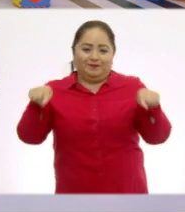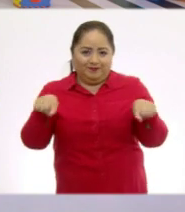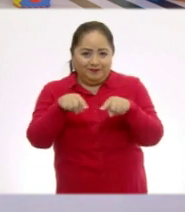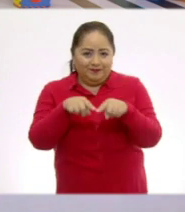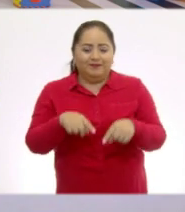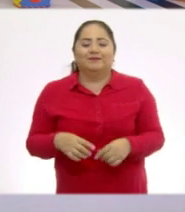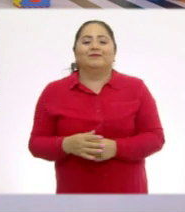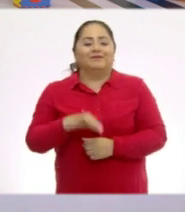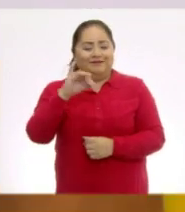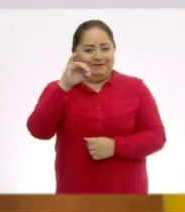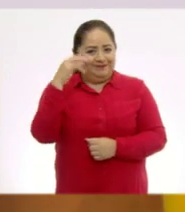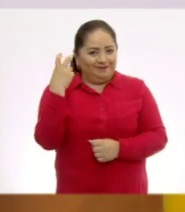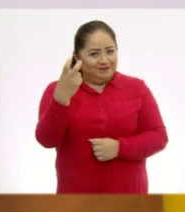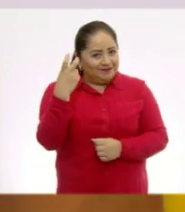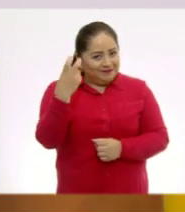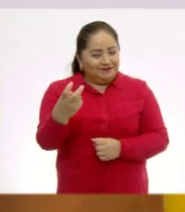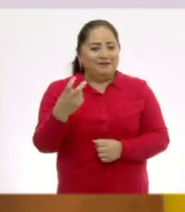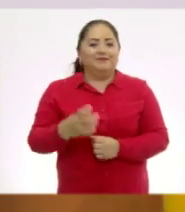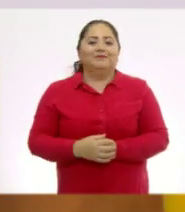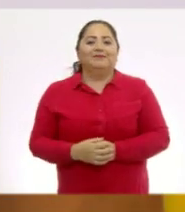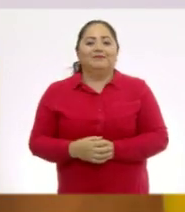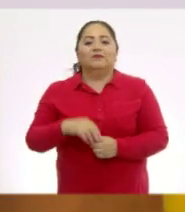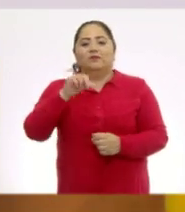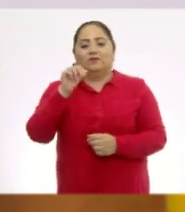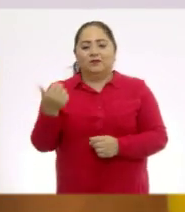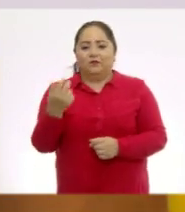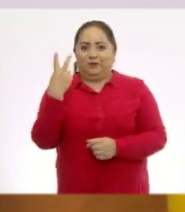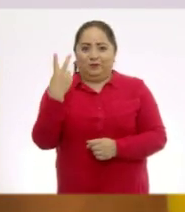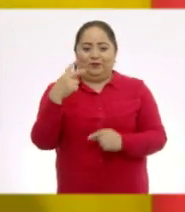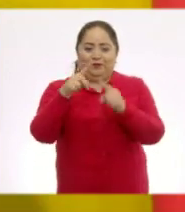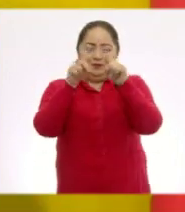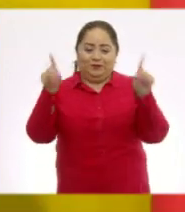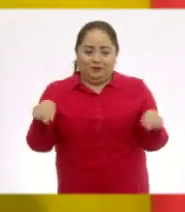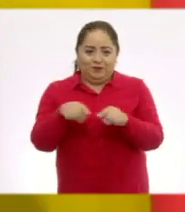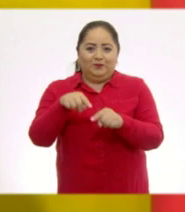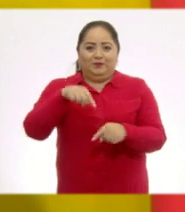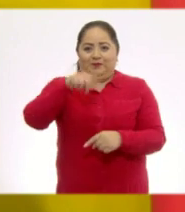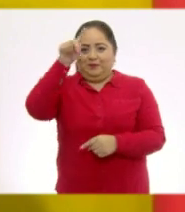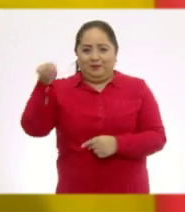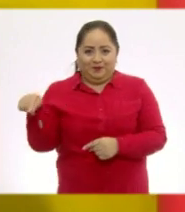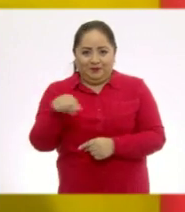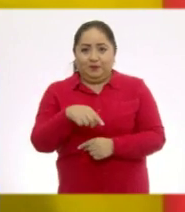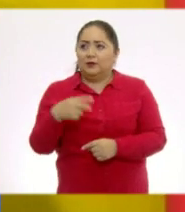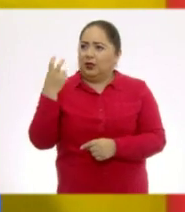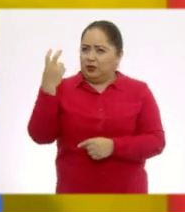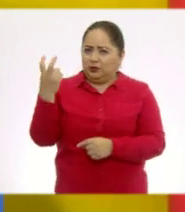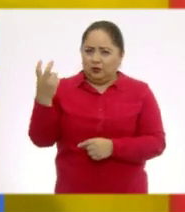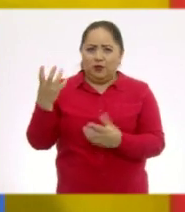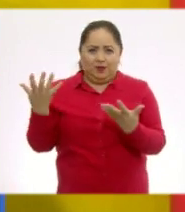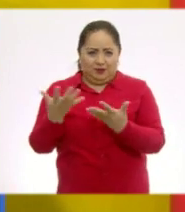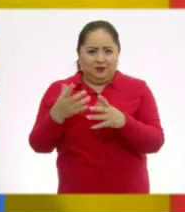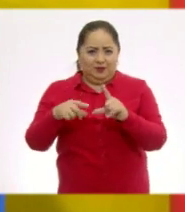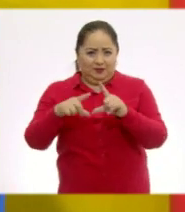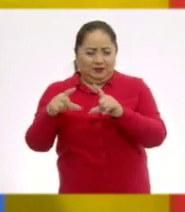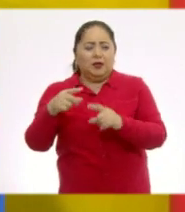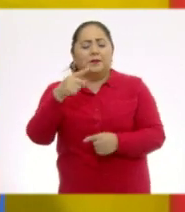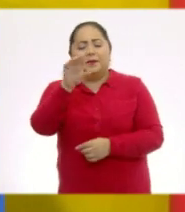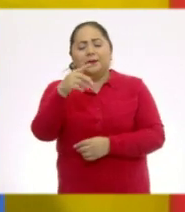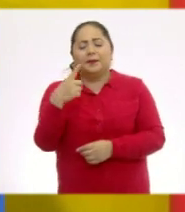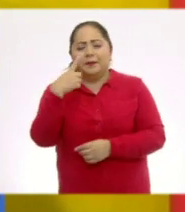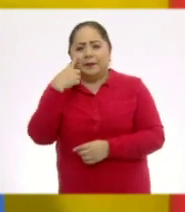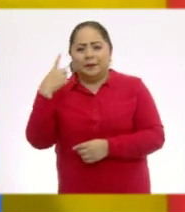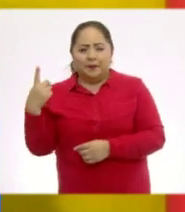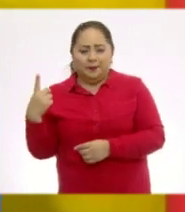¡Sí! ¡Un triángulo! ¡Un cuadrado y un triángulo! ¡Mmm! Y con eso hacíamos esta figura. Vamos